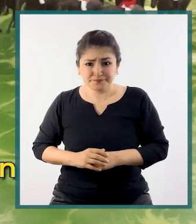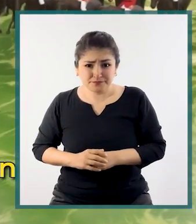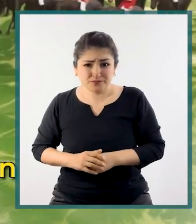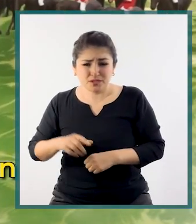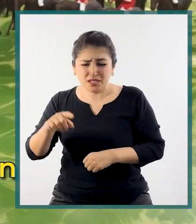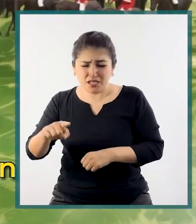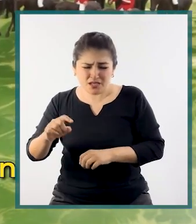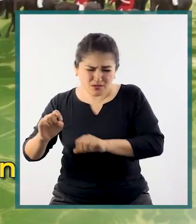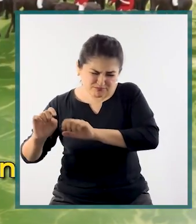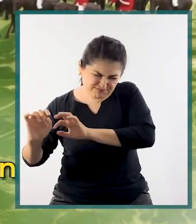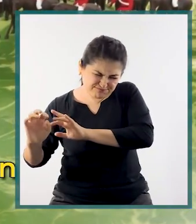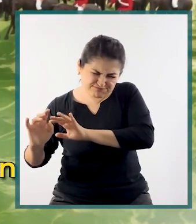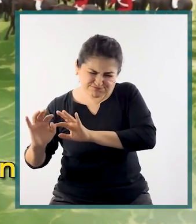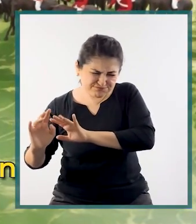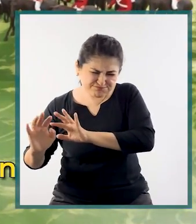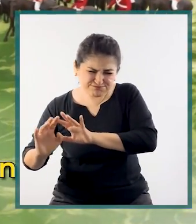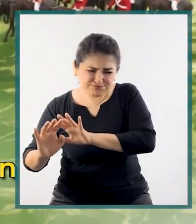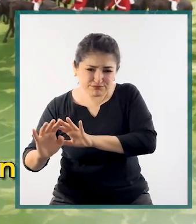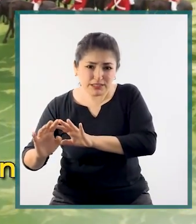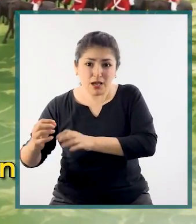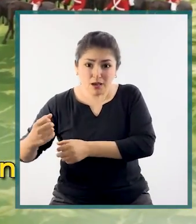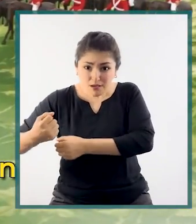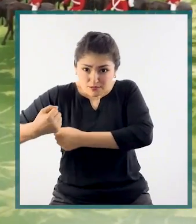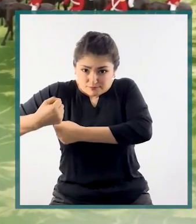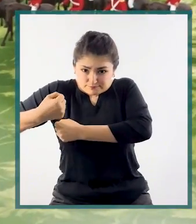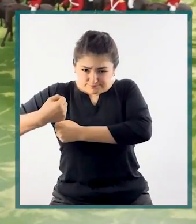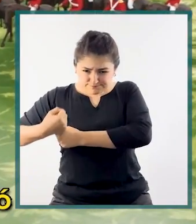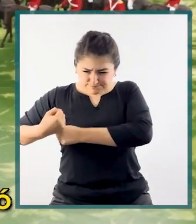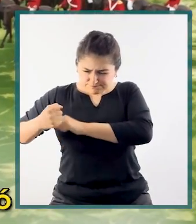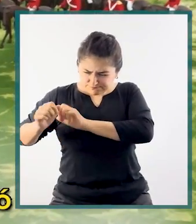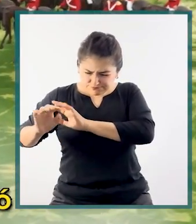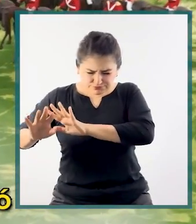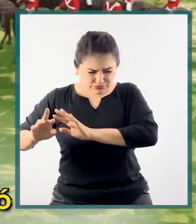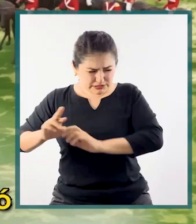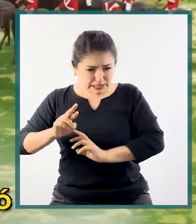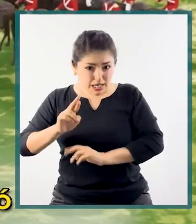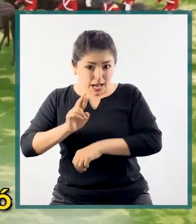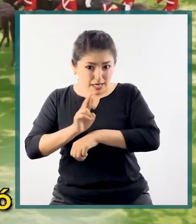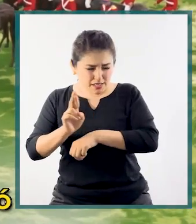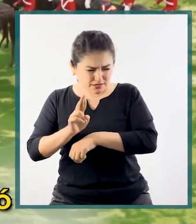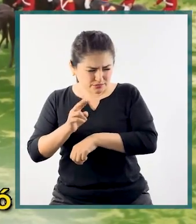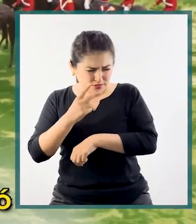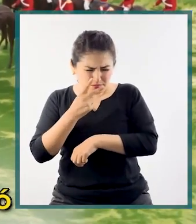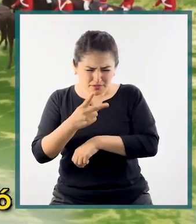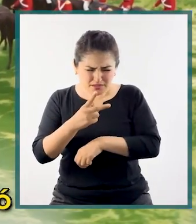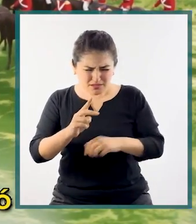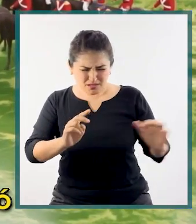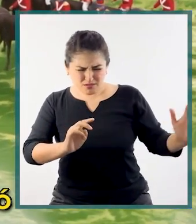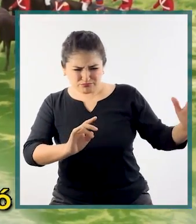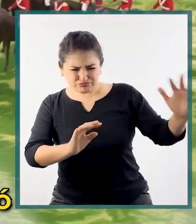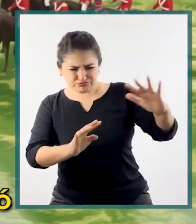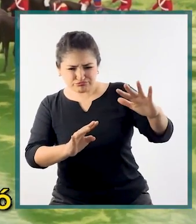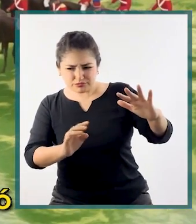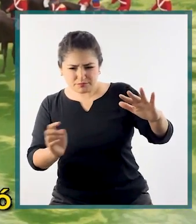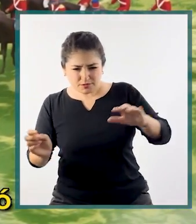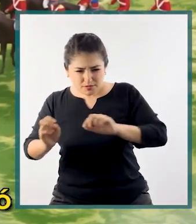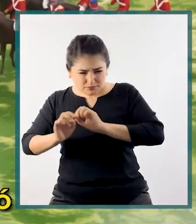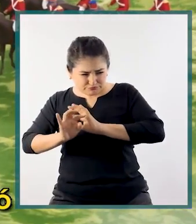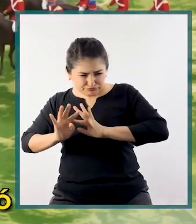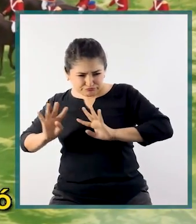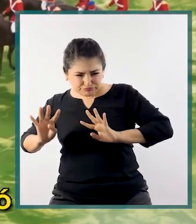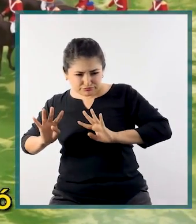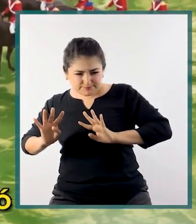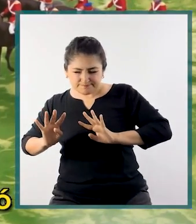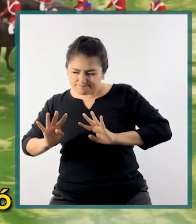al mando del primer escuadrón de los cúsares del Perú. Pero Razuri, viendo que habían quedado sobre la retaguardia del